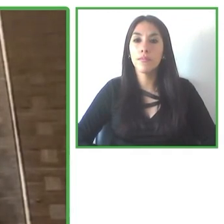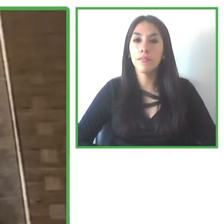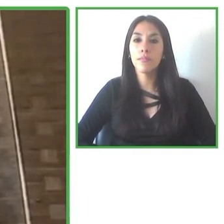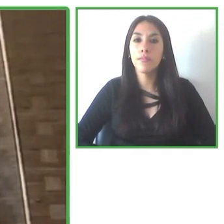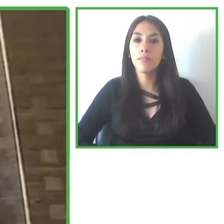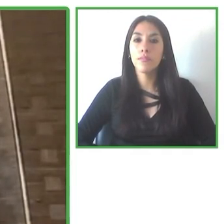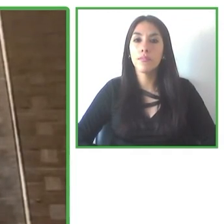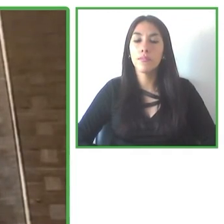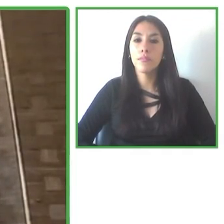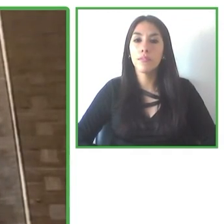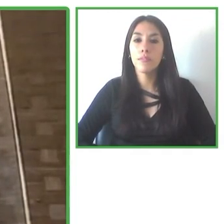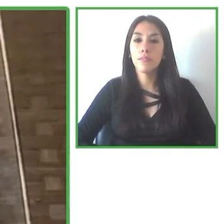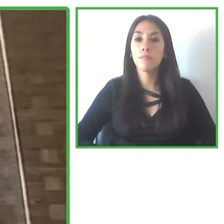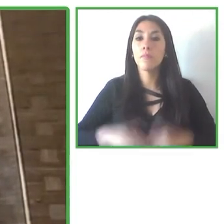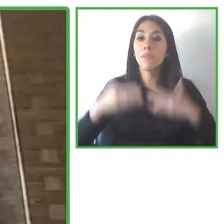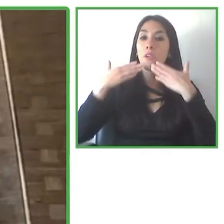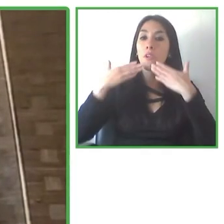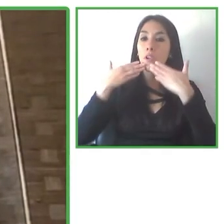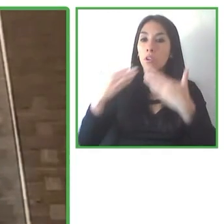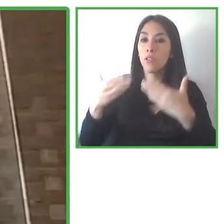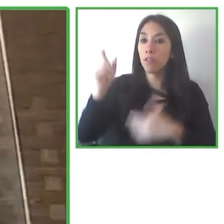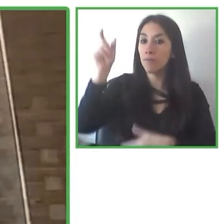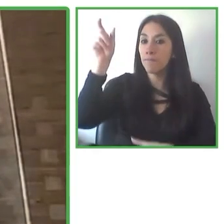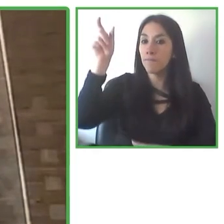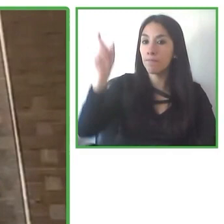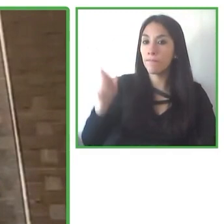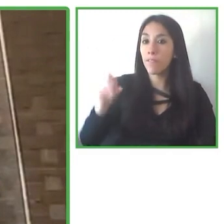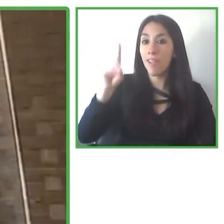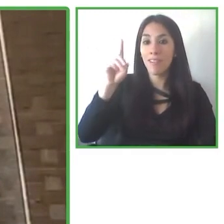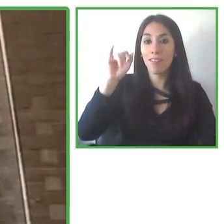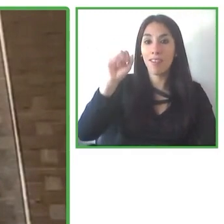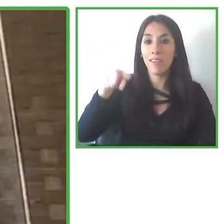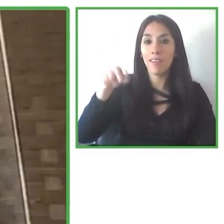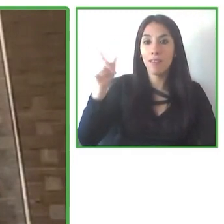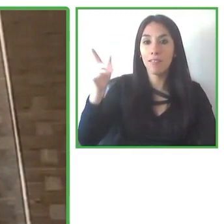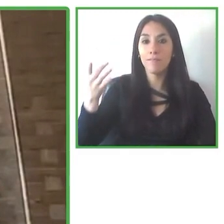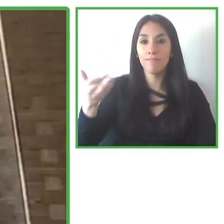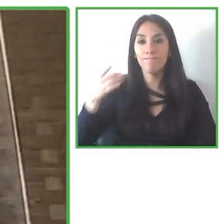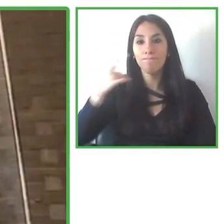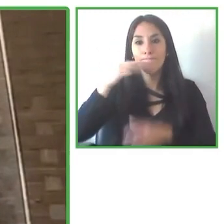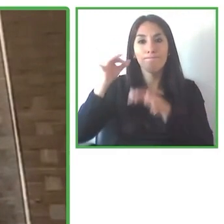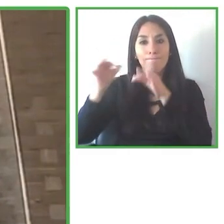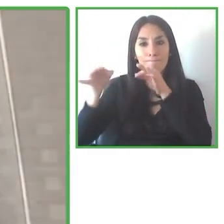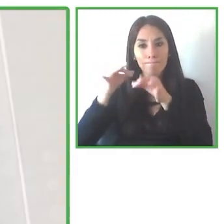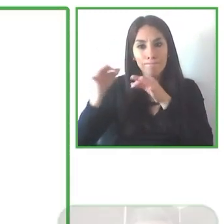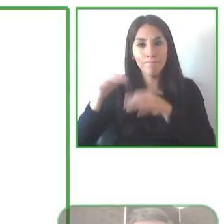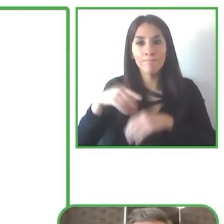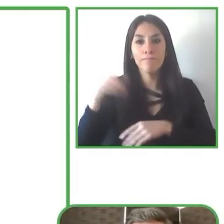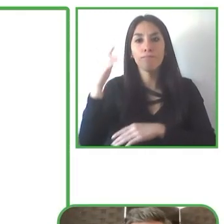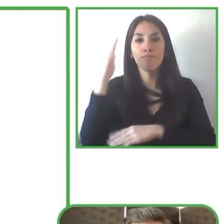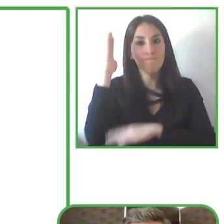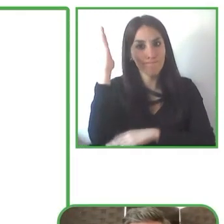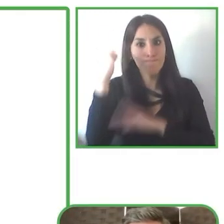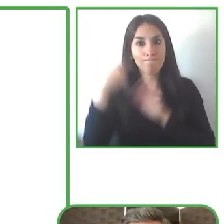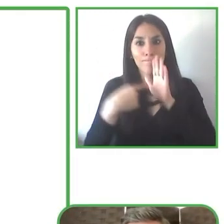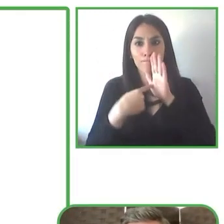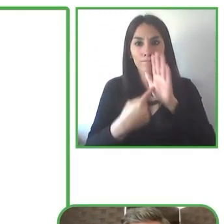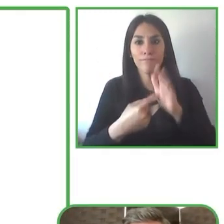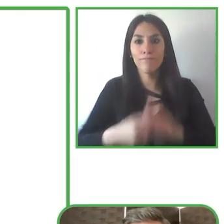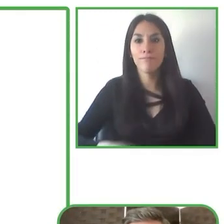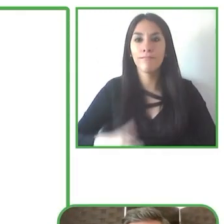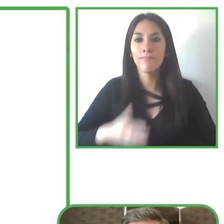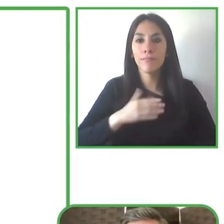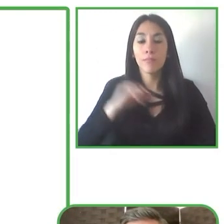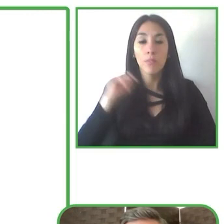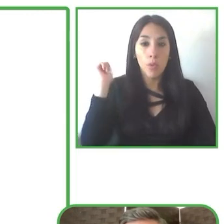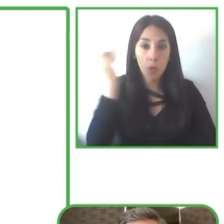Gracias Sonia por esa buena presentación hola a todos yo soy Stephen Lebois soy el director de